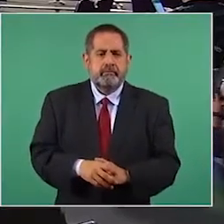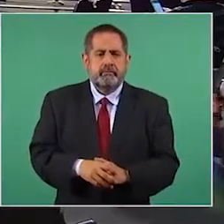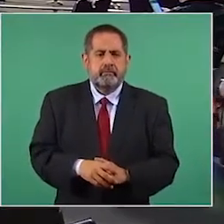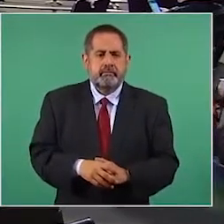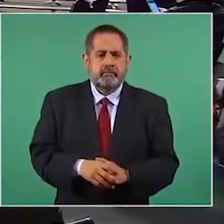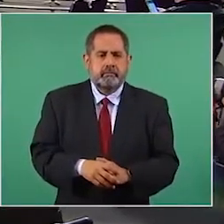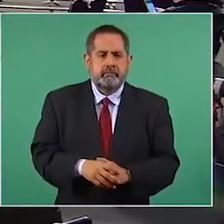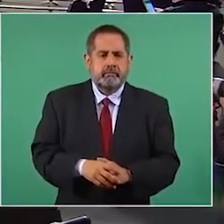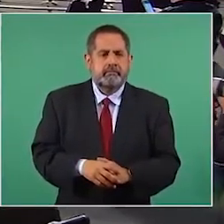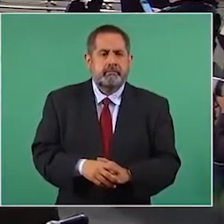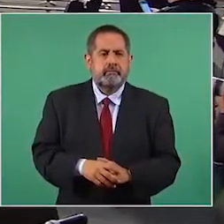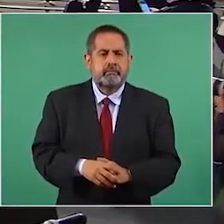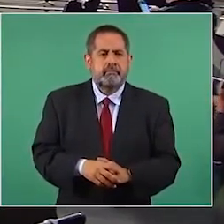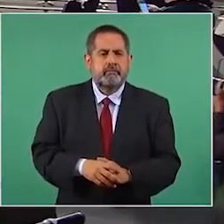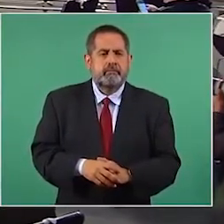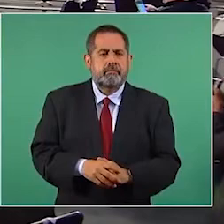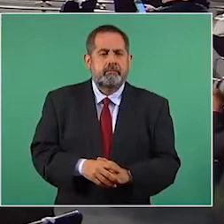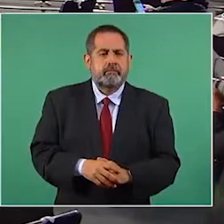Bájala.